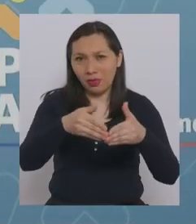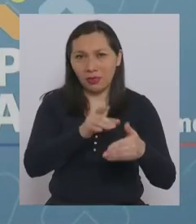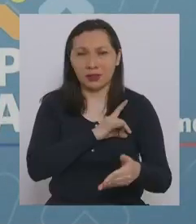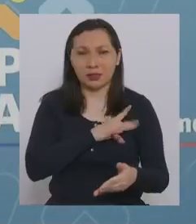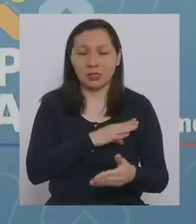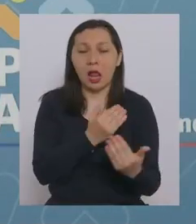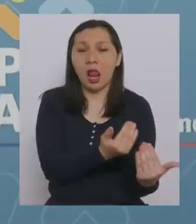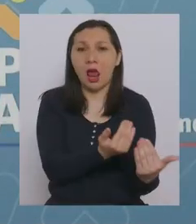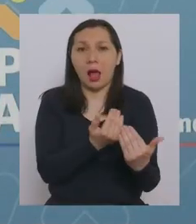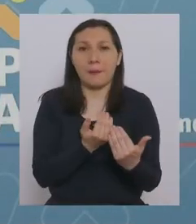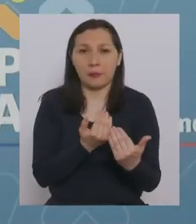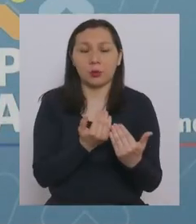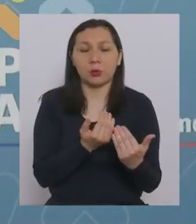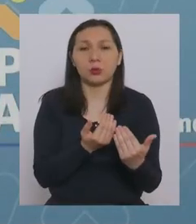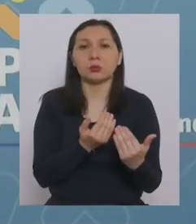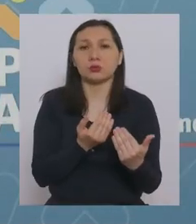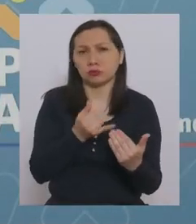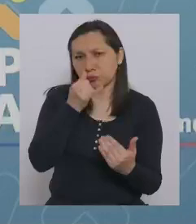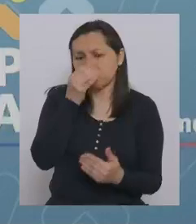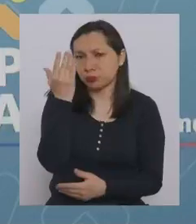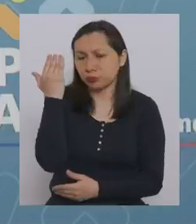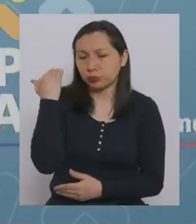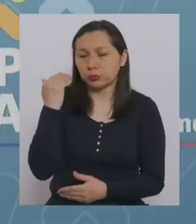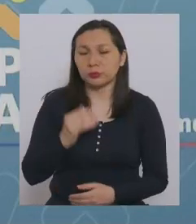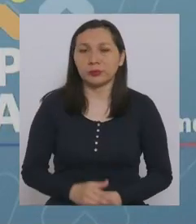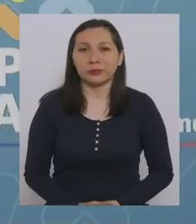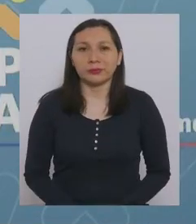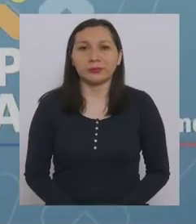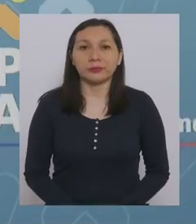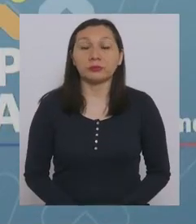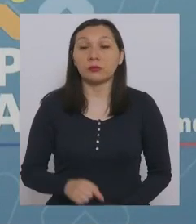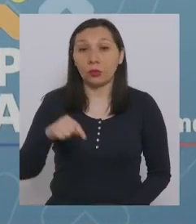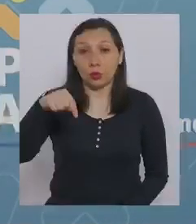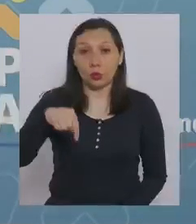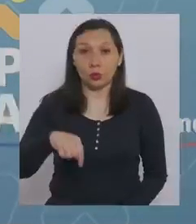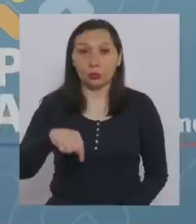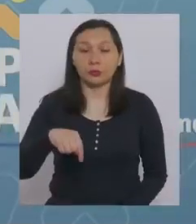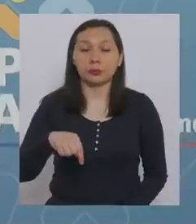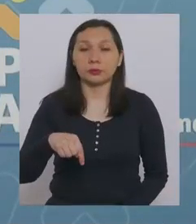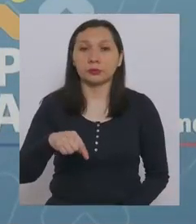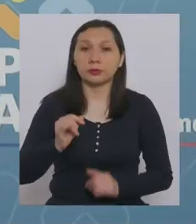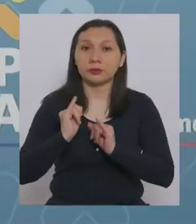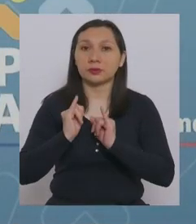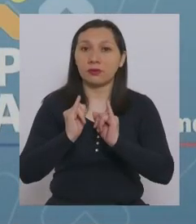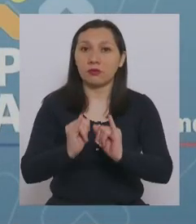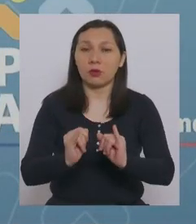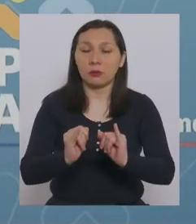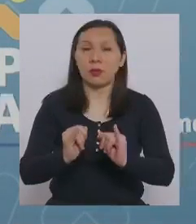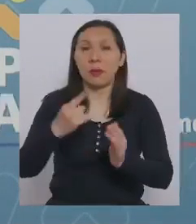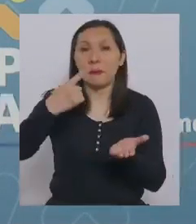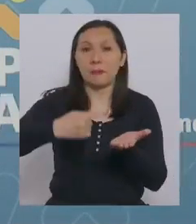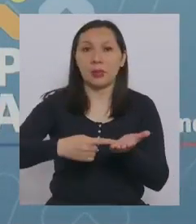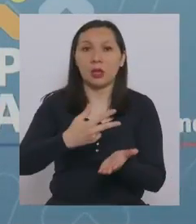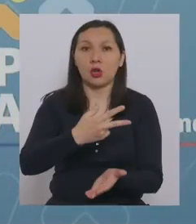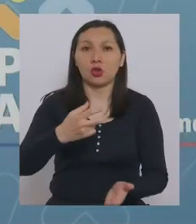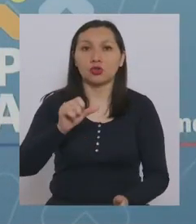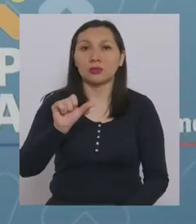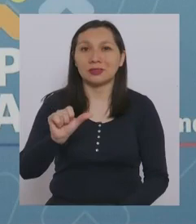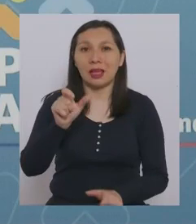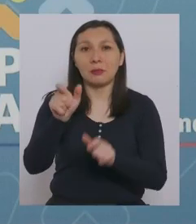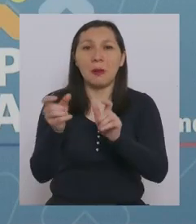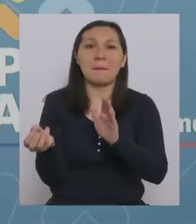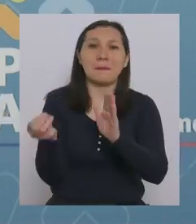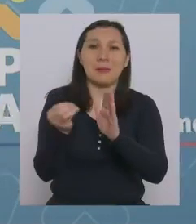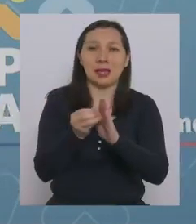nos dan desde hace bastante tiempo. Hoy informamos 1.806 casos